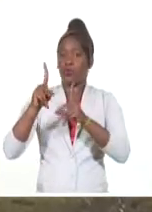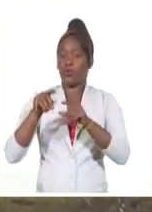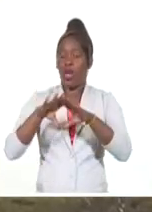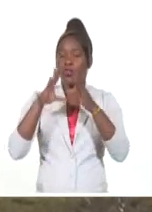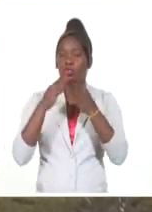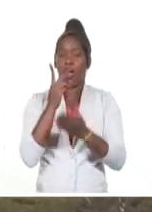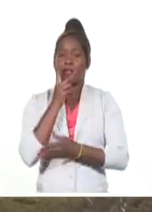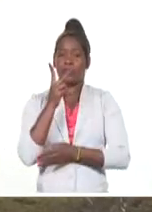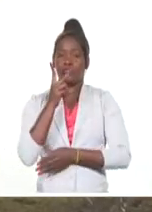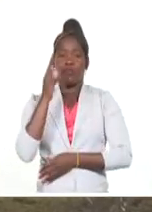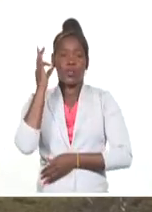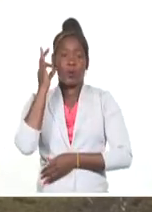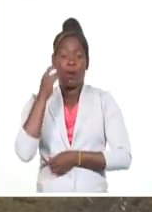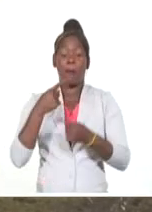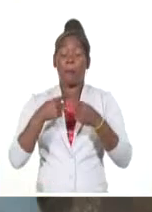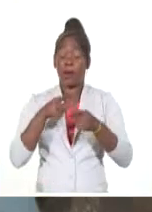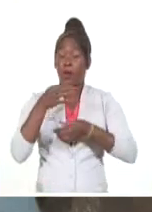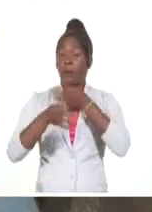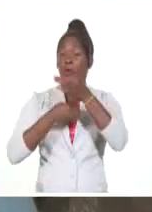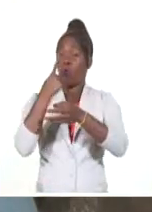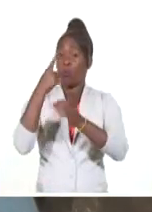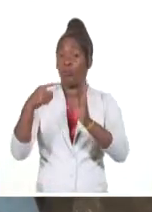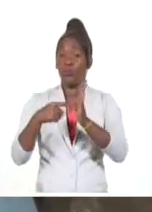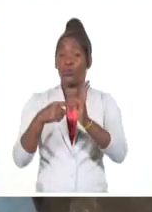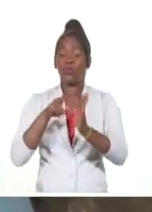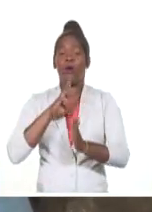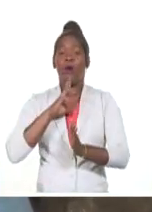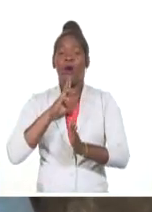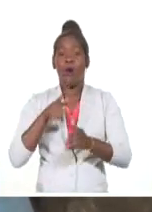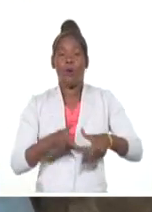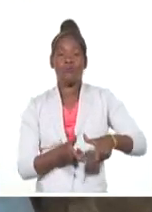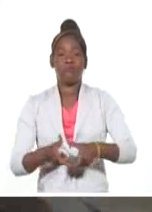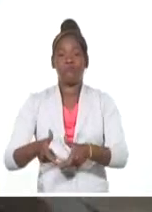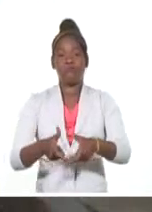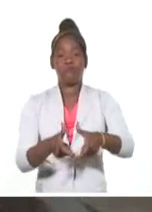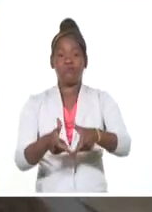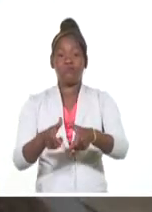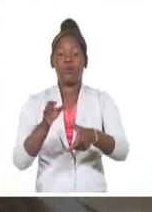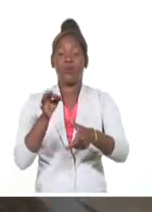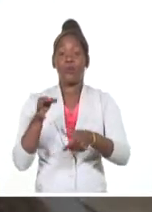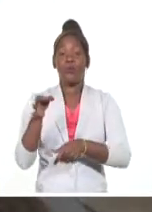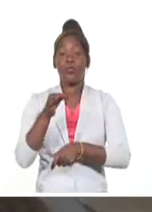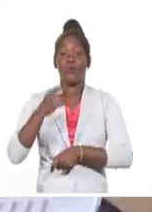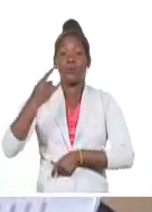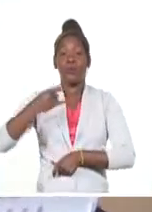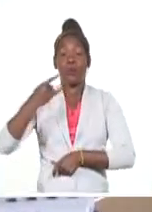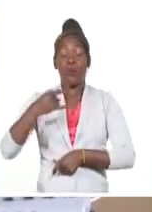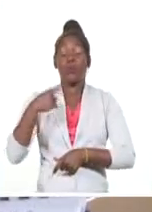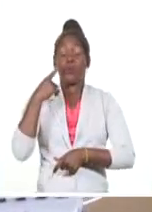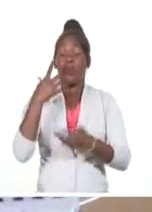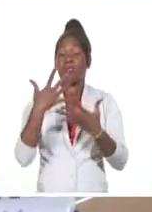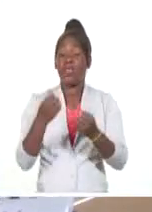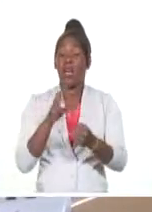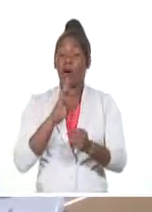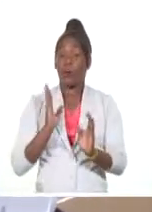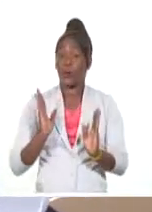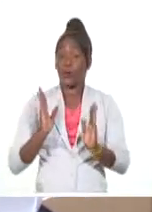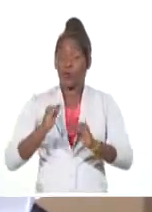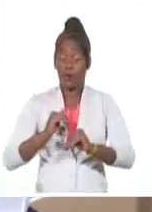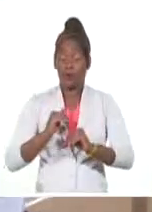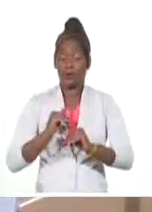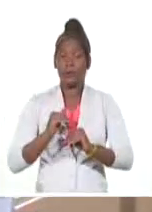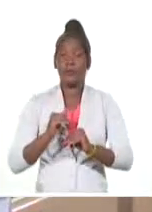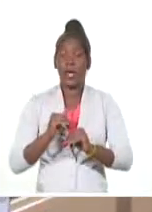agua alertó sobre la situación con los ciclos, sobre todo en el municipio de Manicaragua, que presenta una sequía intensa. Por su parte, el